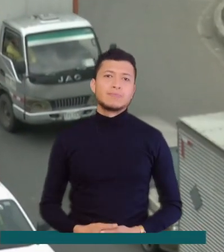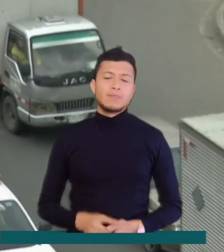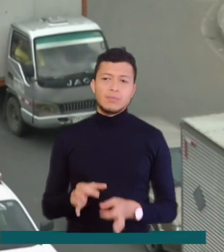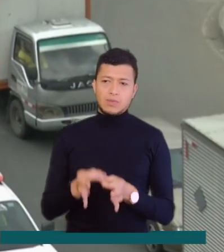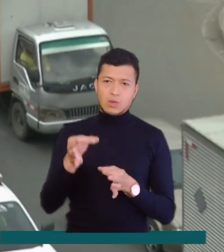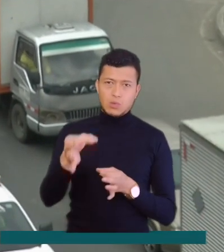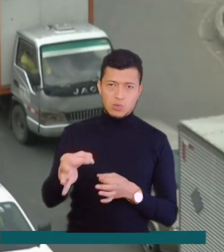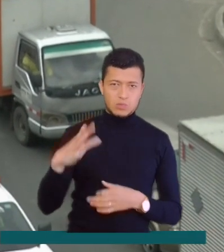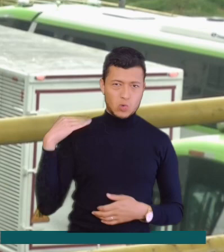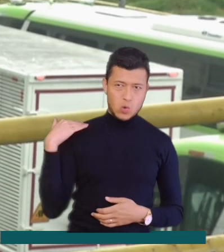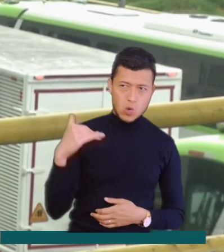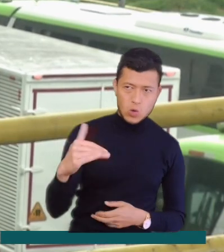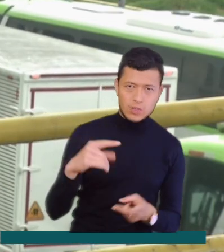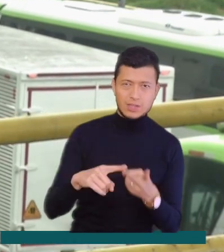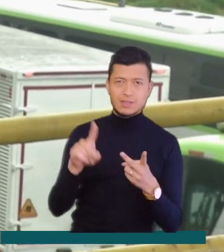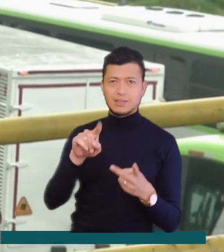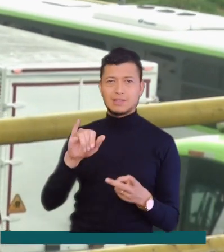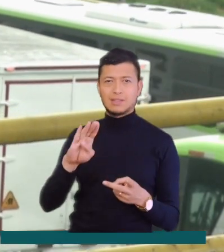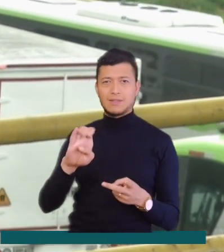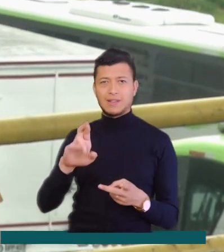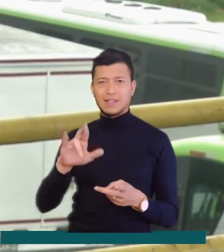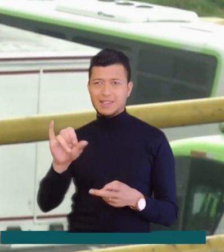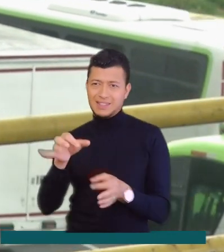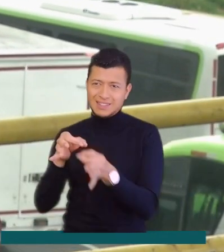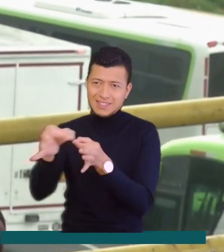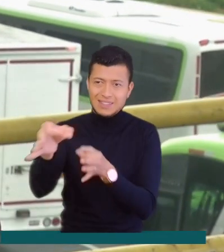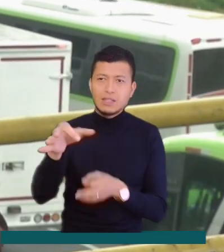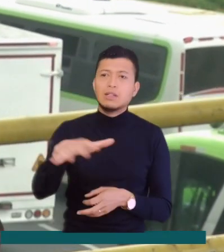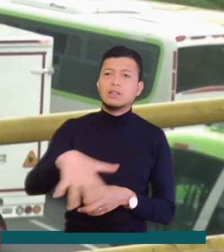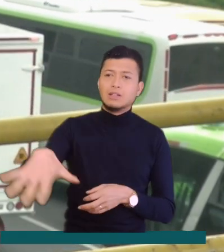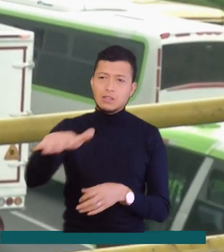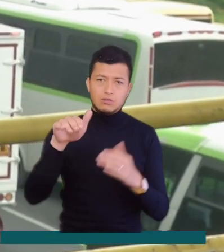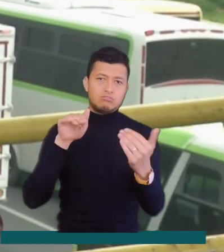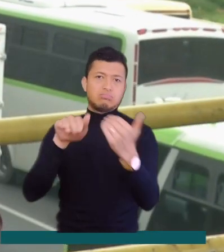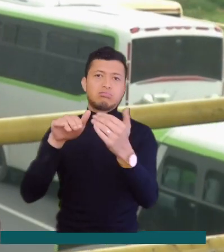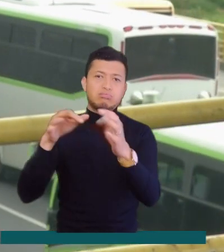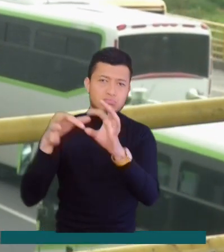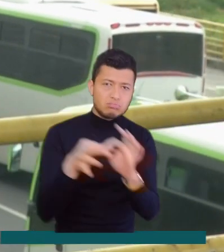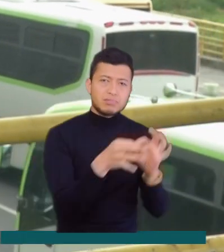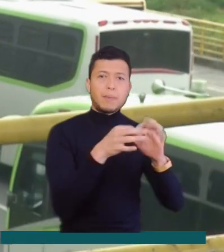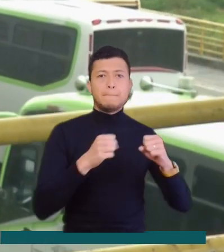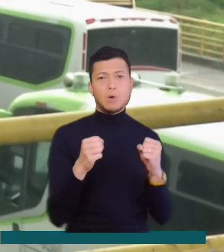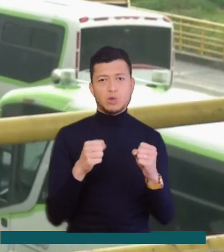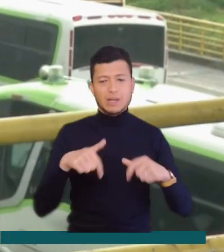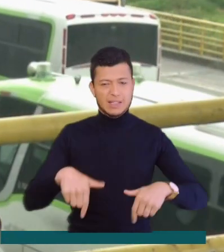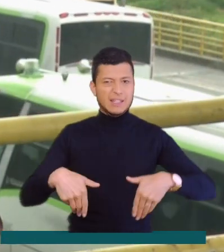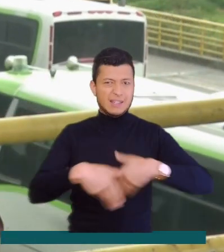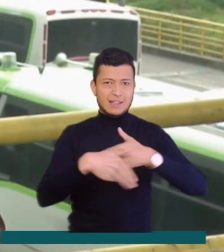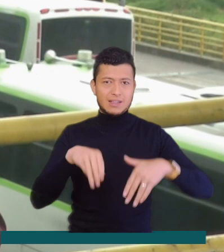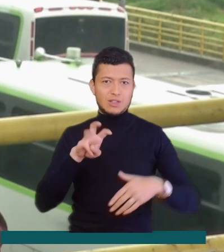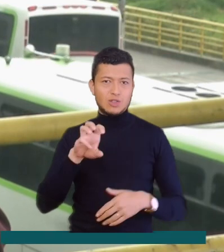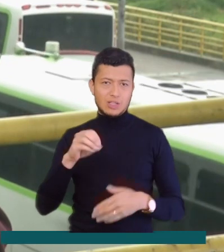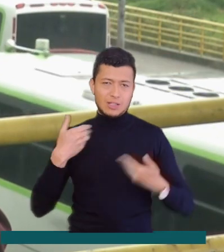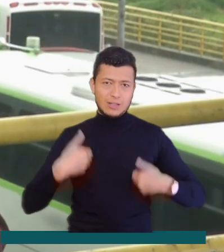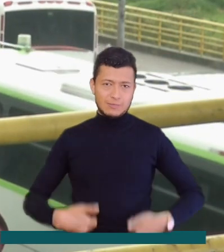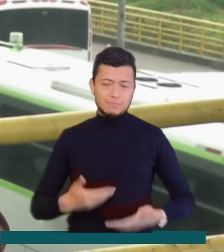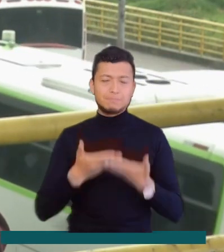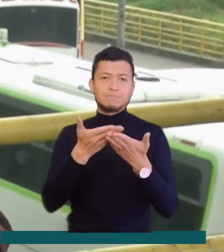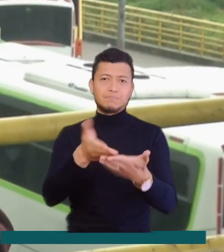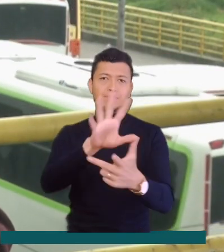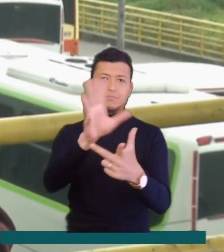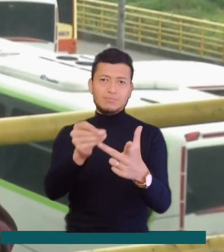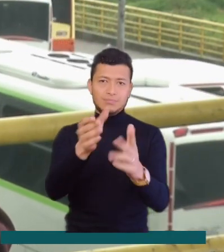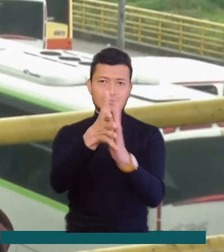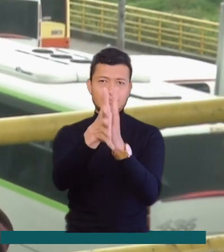Municipios como Cota y Siberia se conectan por este tramo vial a la ciudad de Bogotá. Desde la calle 80, informó Carolina Escandón para